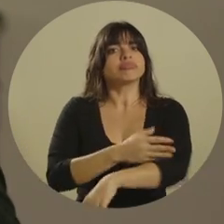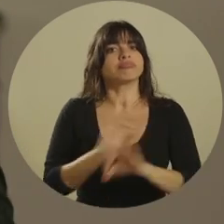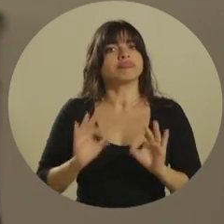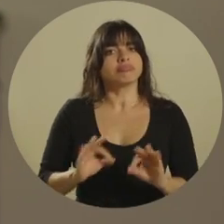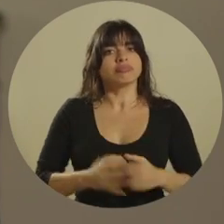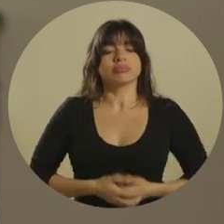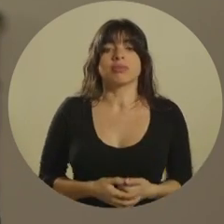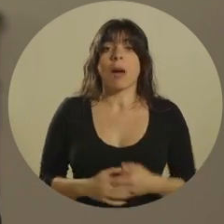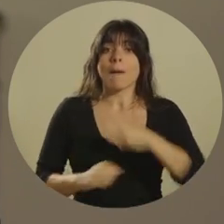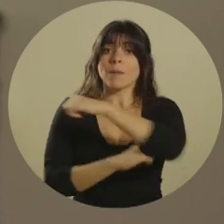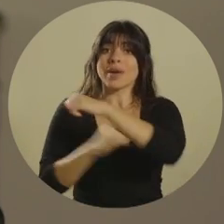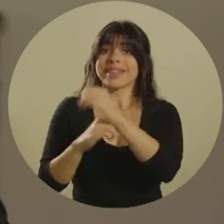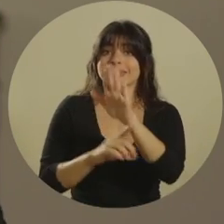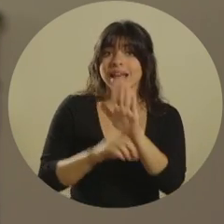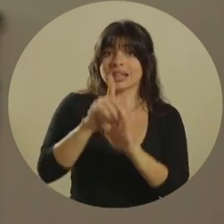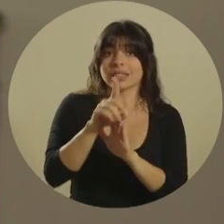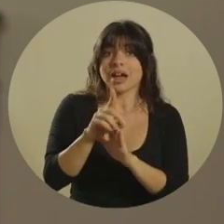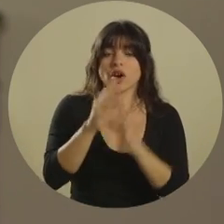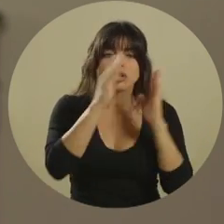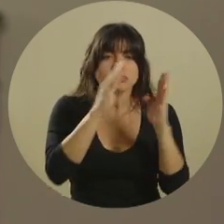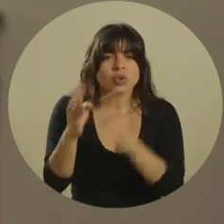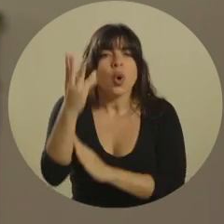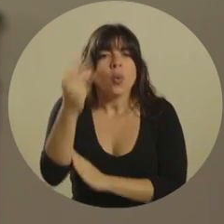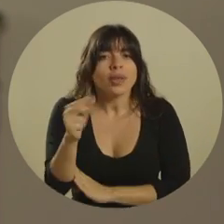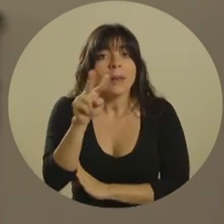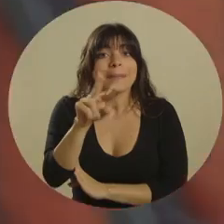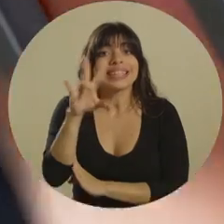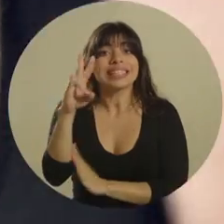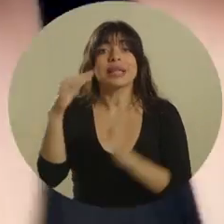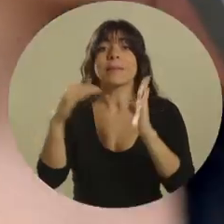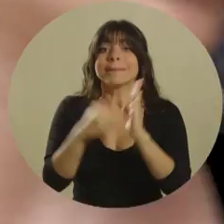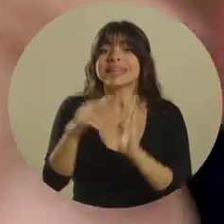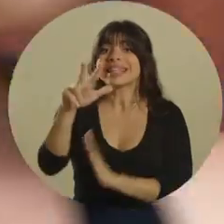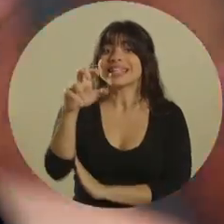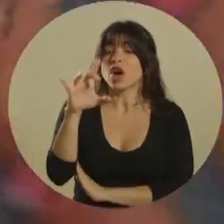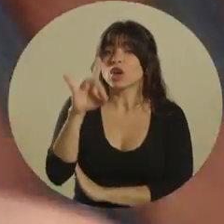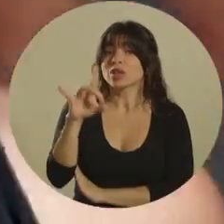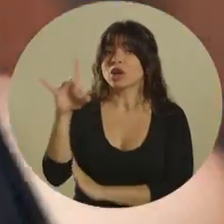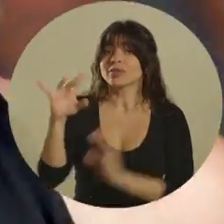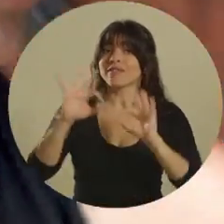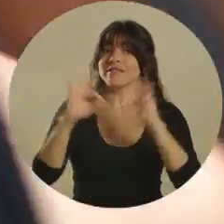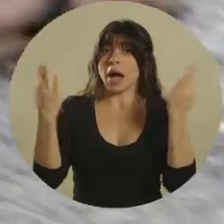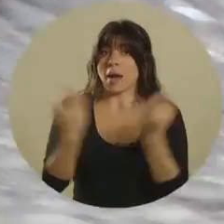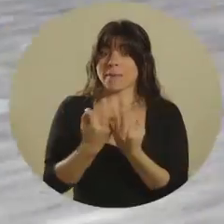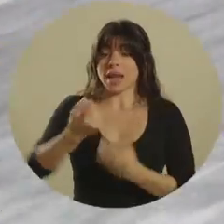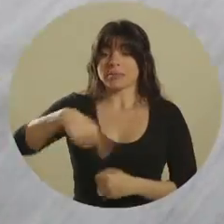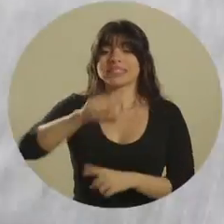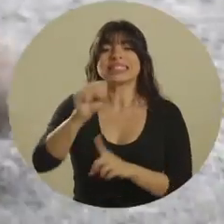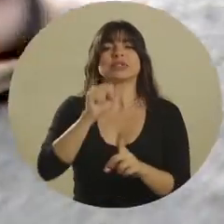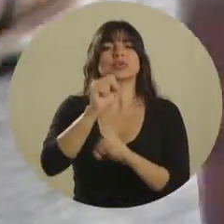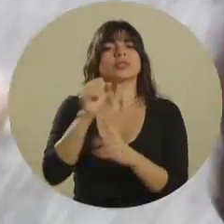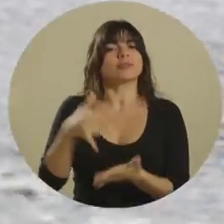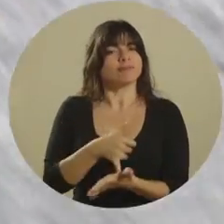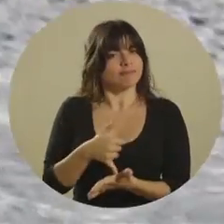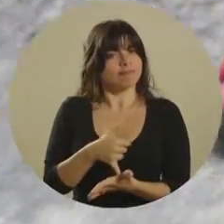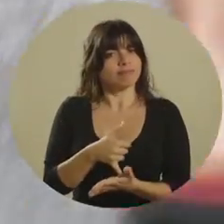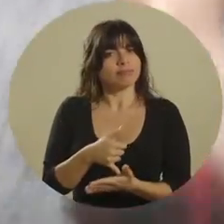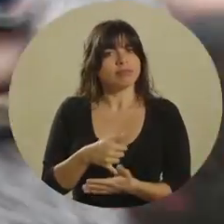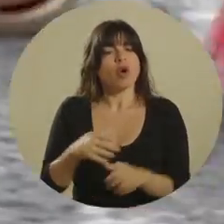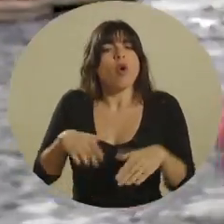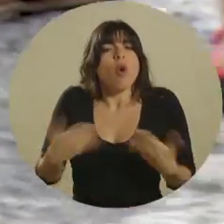avanzan a buen ritmo. Puente al Desarrollo atiende a 27 mil 388 familias en condición de